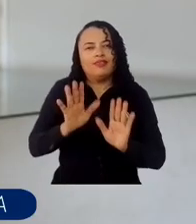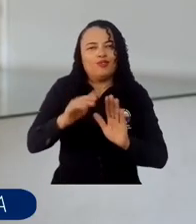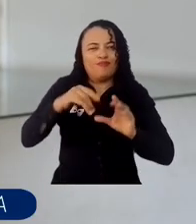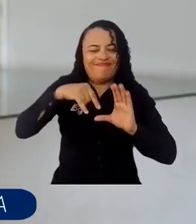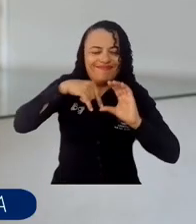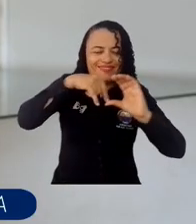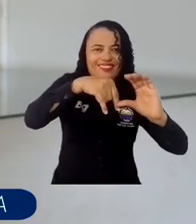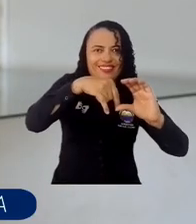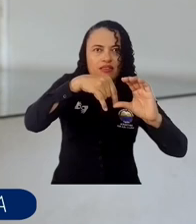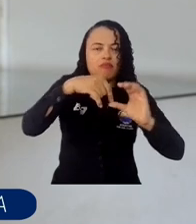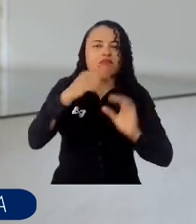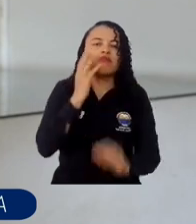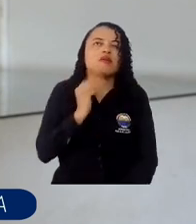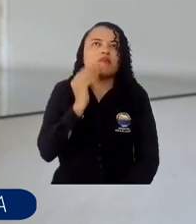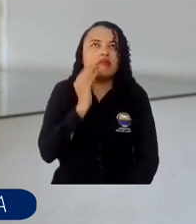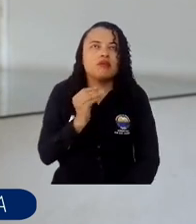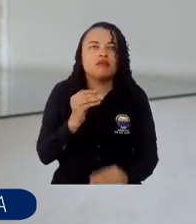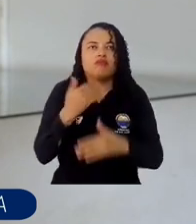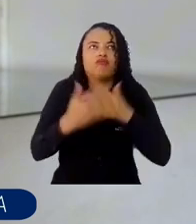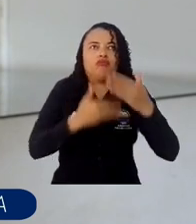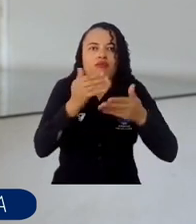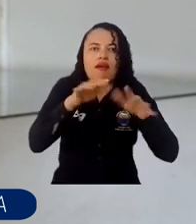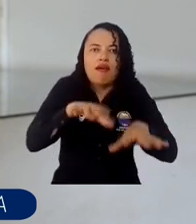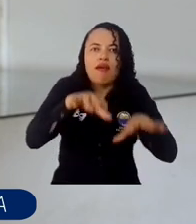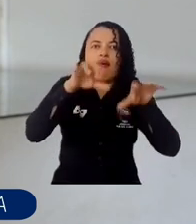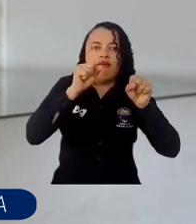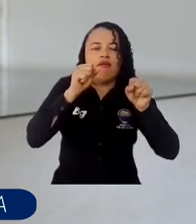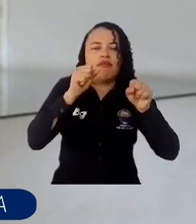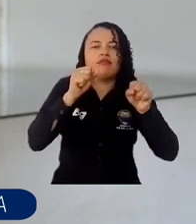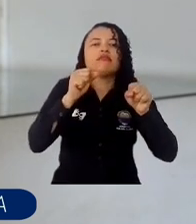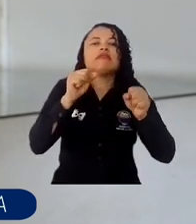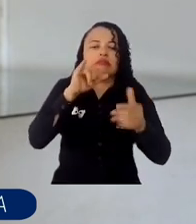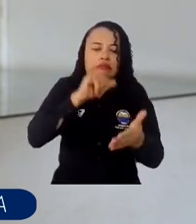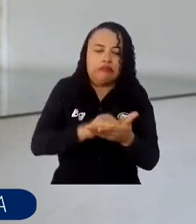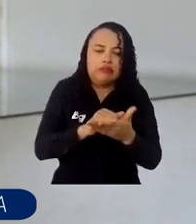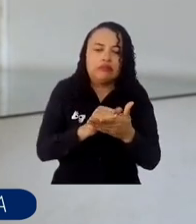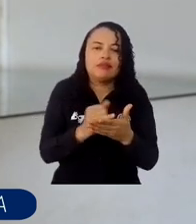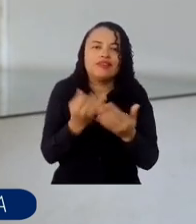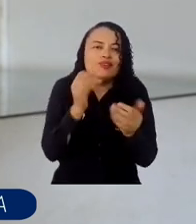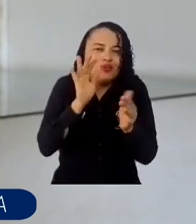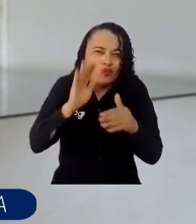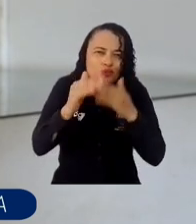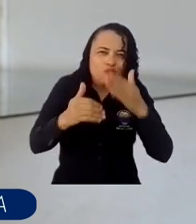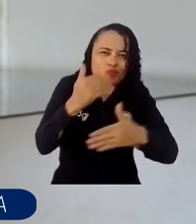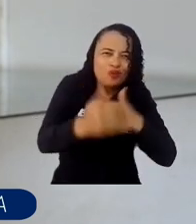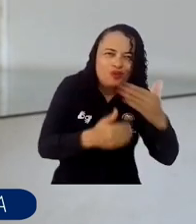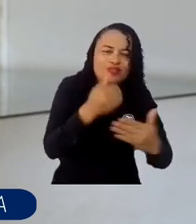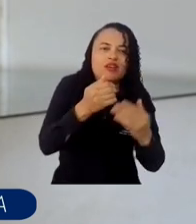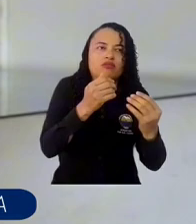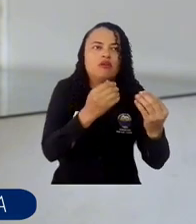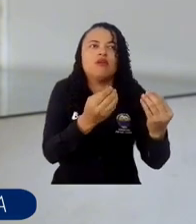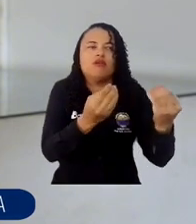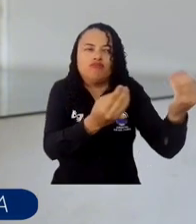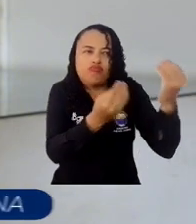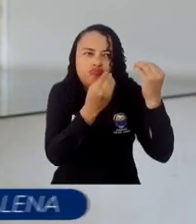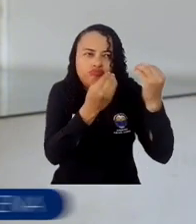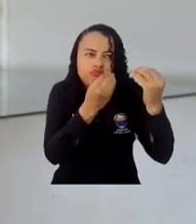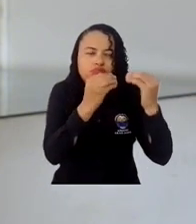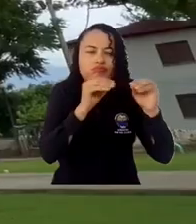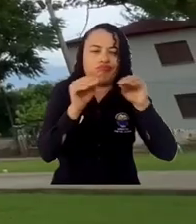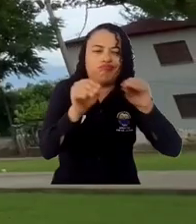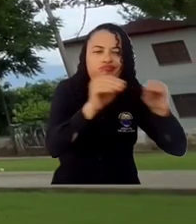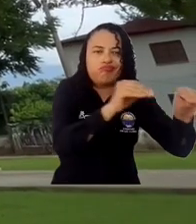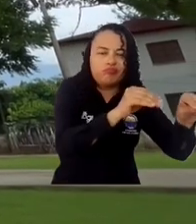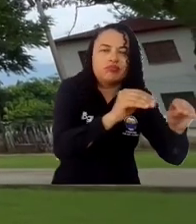experiencia del CIE ha sido todo un proceso de aprendizaje y por esto a partir de esos procesos primero de